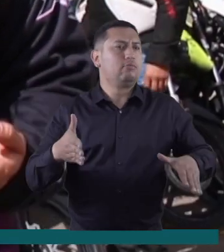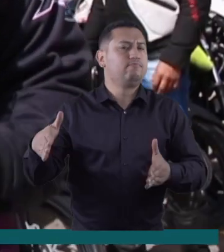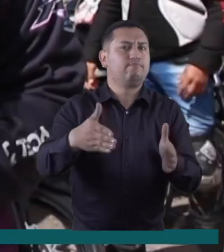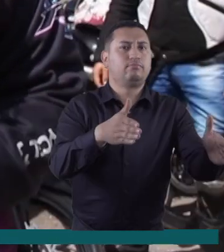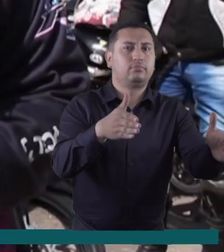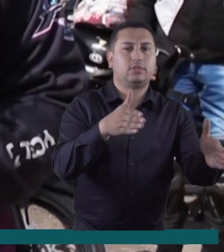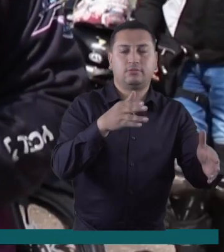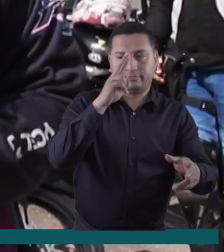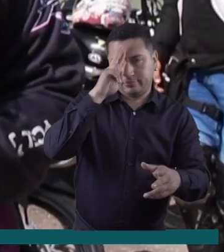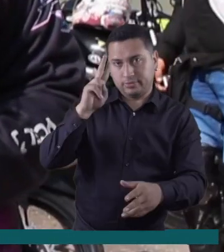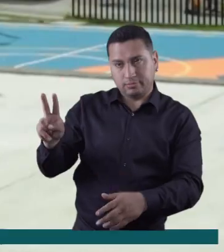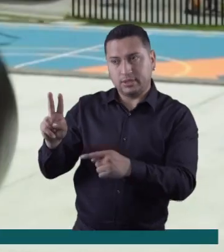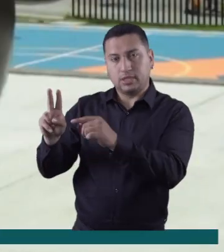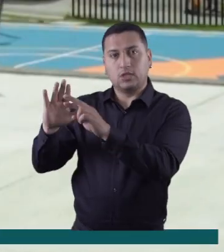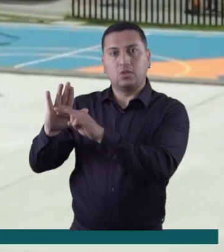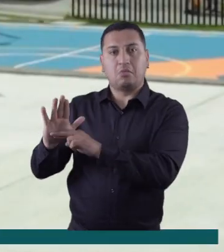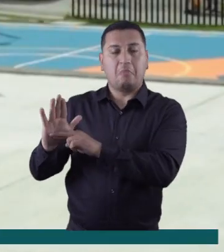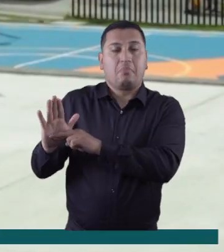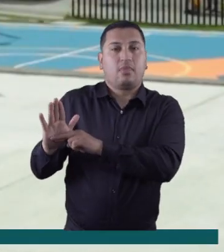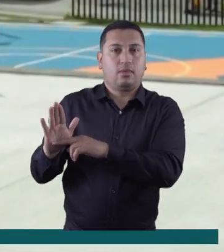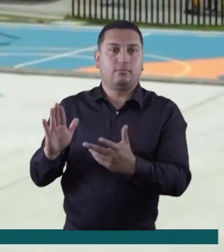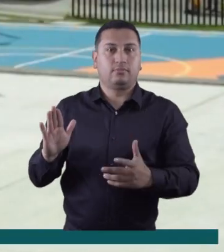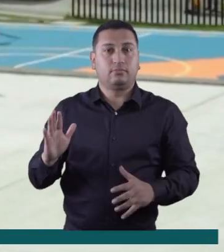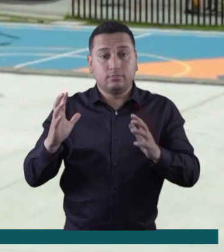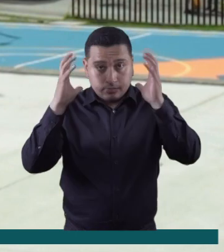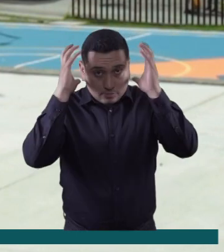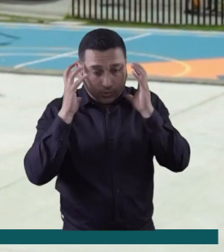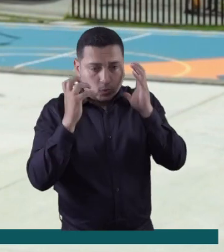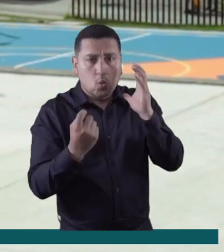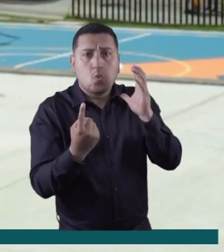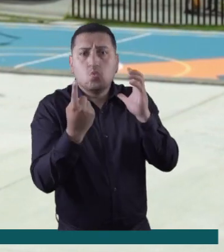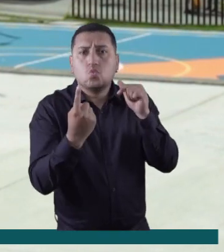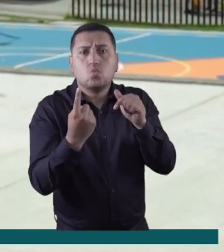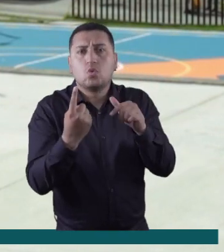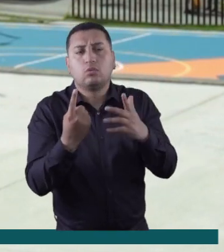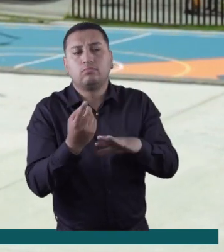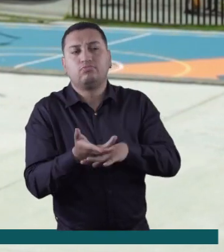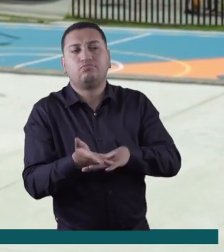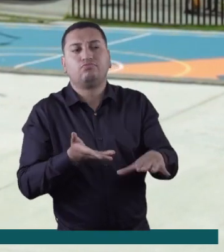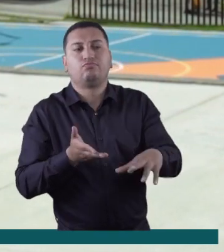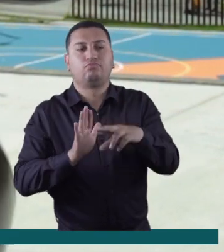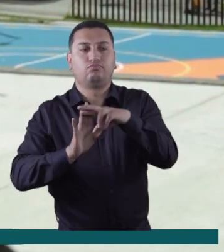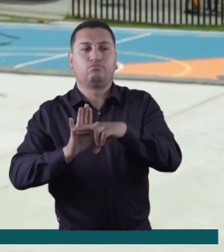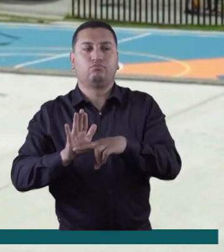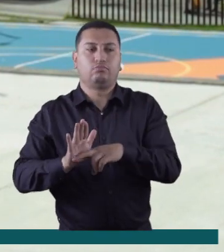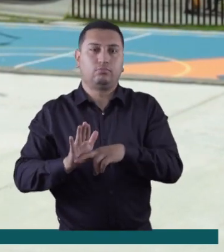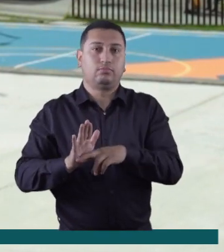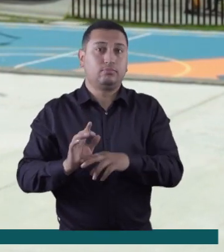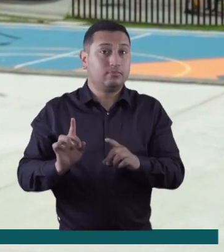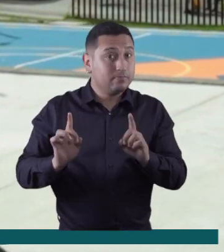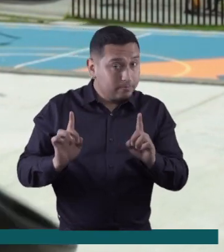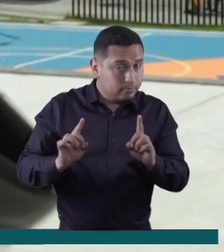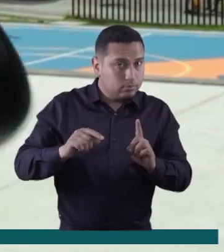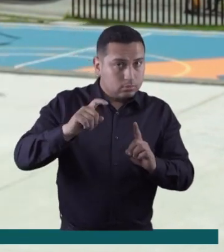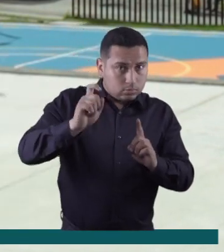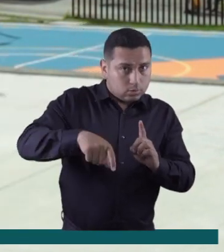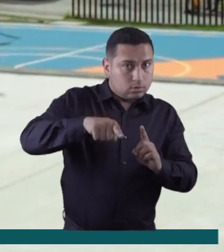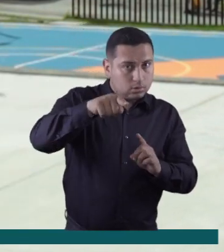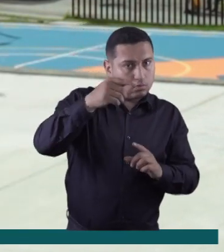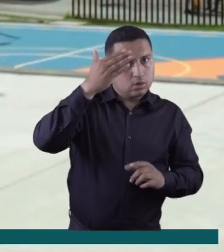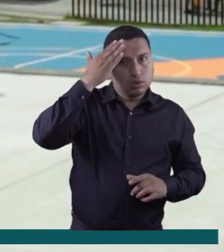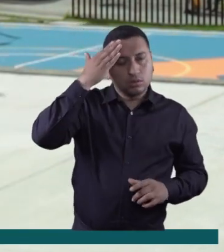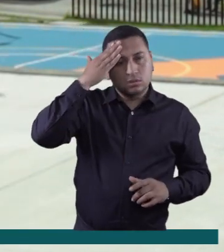y no respetamos las normas de tránsito. El casco es el único elemento de seguridad que exige el código de tránsito para los motociclistas,